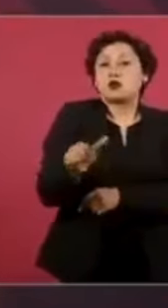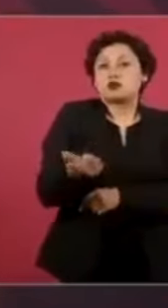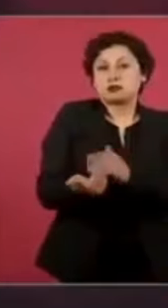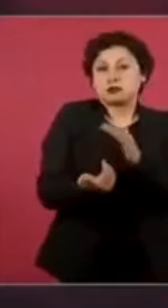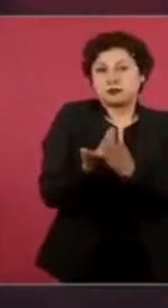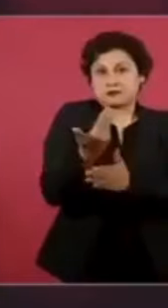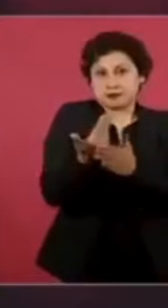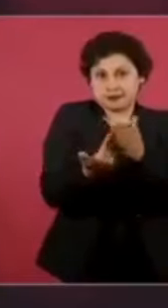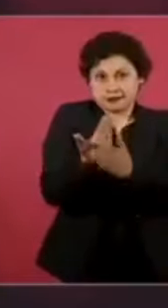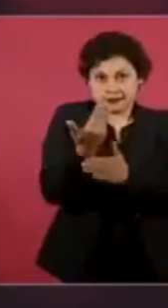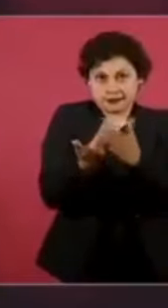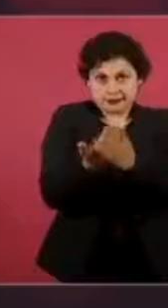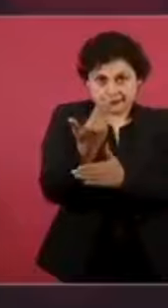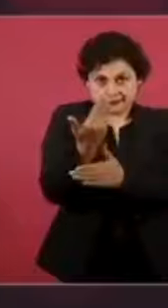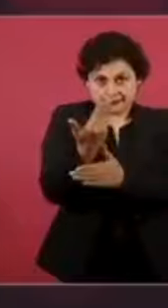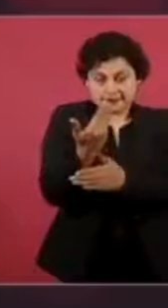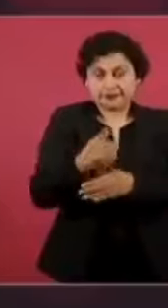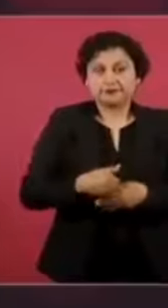la mañana.